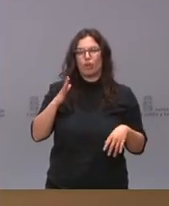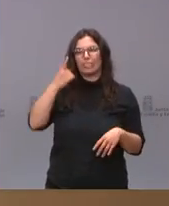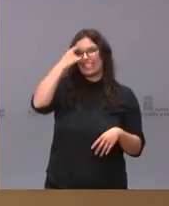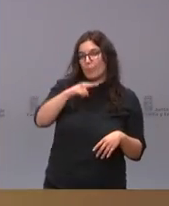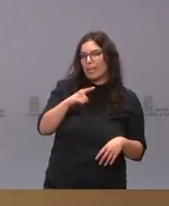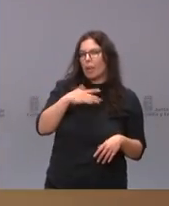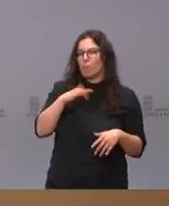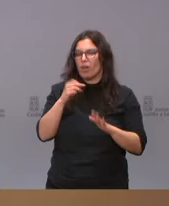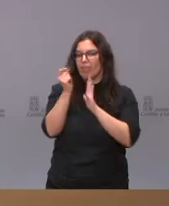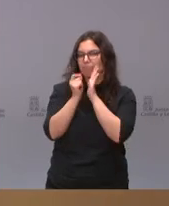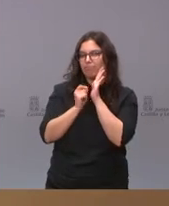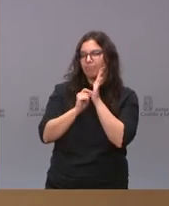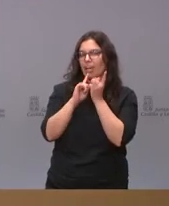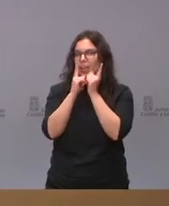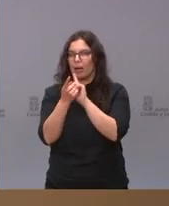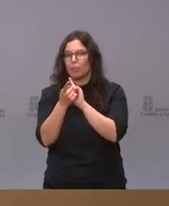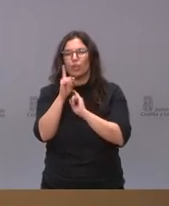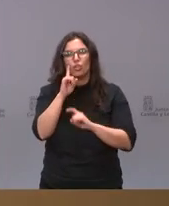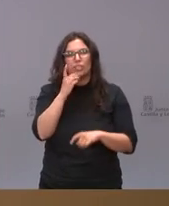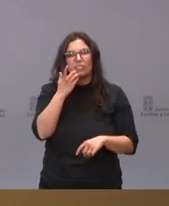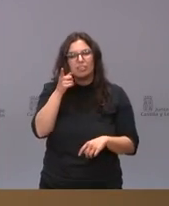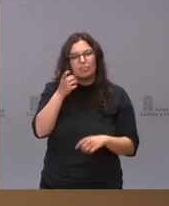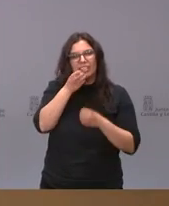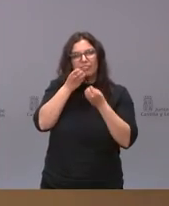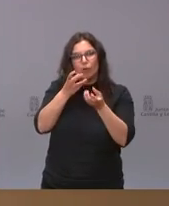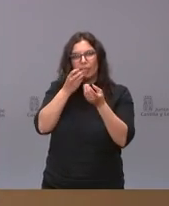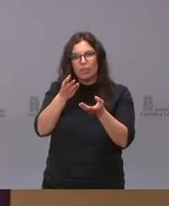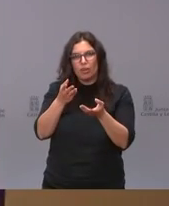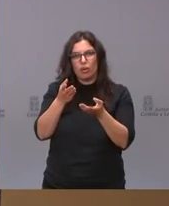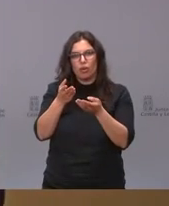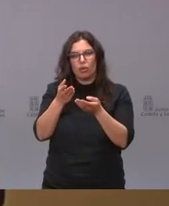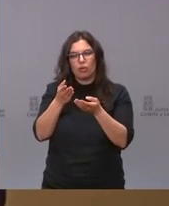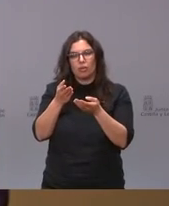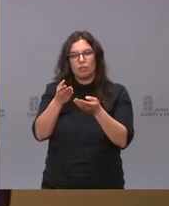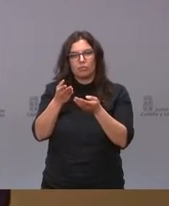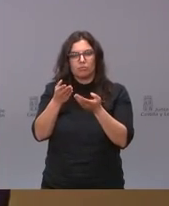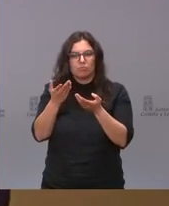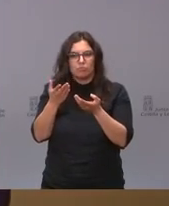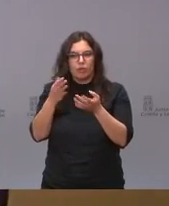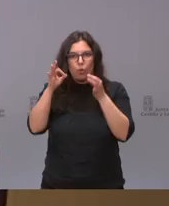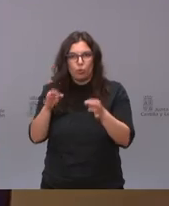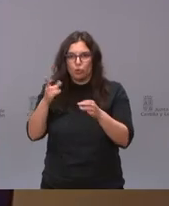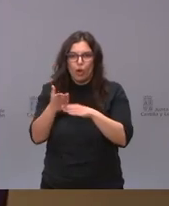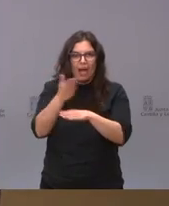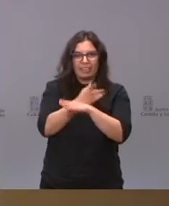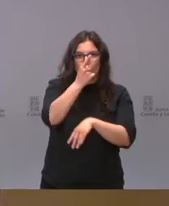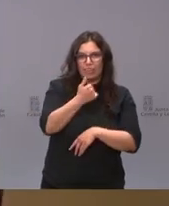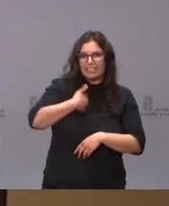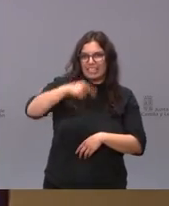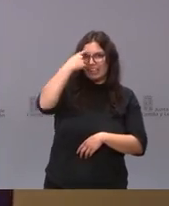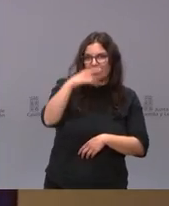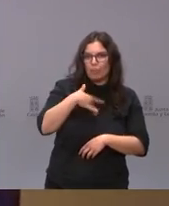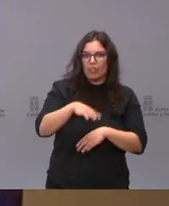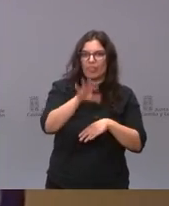en las pautas no sé si esta información ya se manejaba el día anterior y se podía haber tomado esa decisión el día anterior y haber